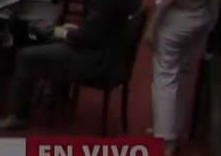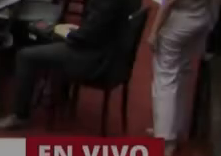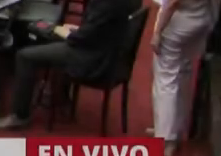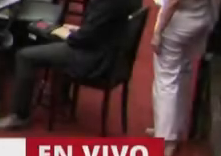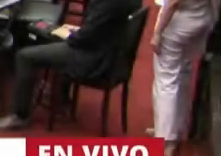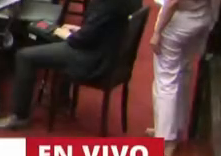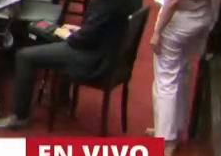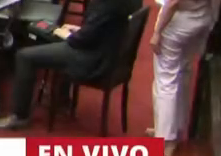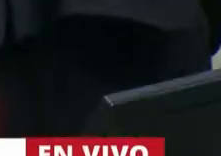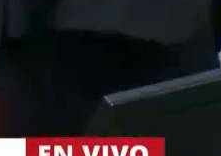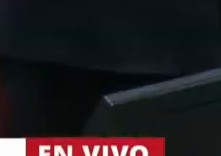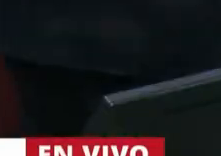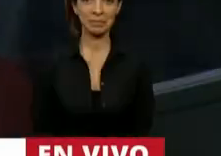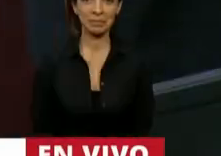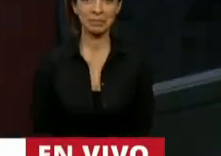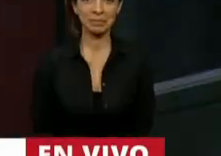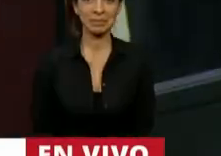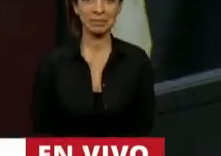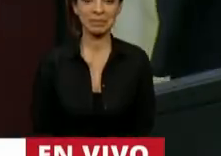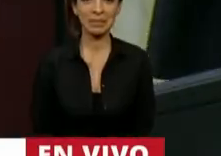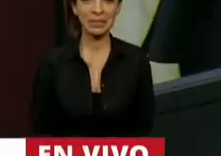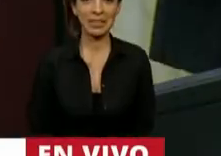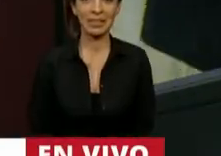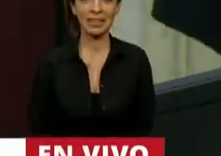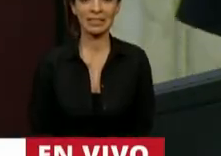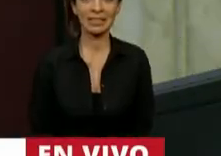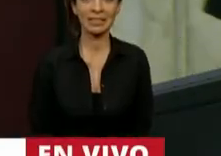Diputado, al diputado Ritondo, diputado Austin.